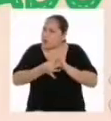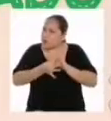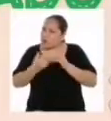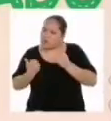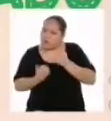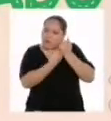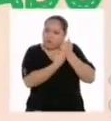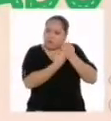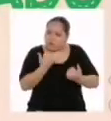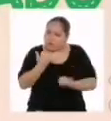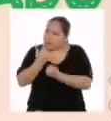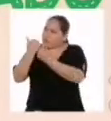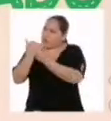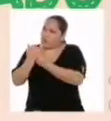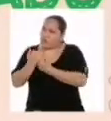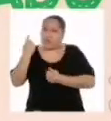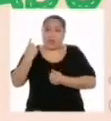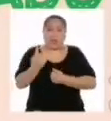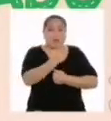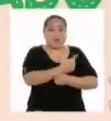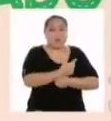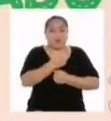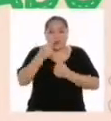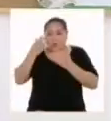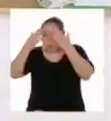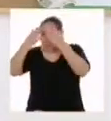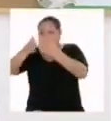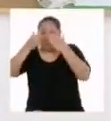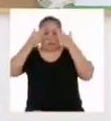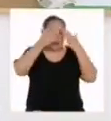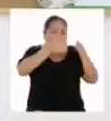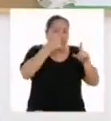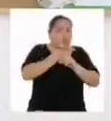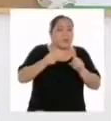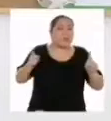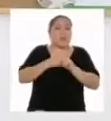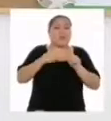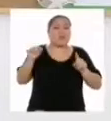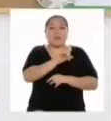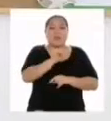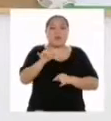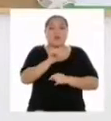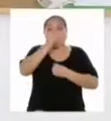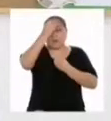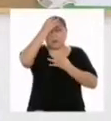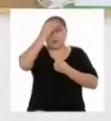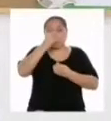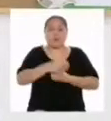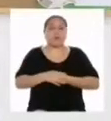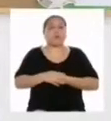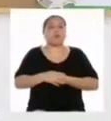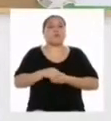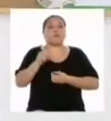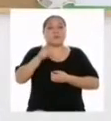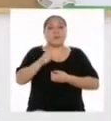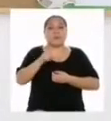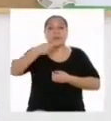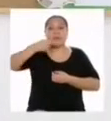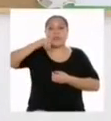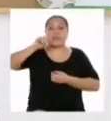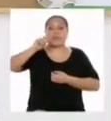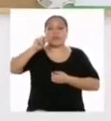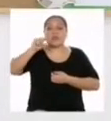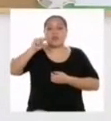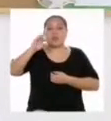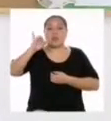Cada uno plantea un enfoque distinto de la misma información. Exactamente. Mientras el histograma prioriza mostrar la cantidad